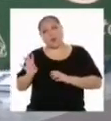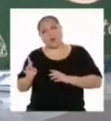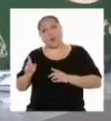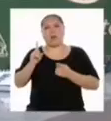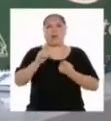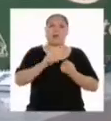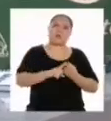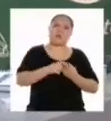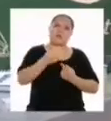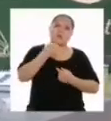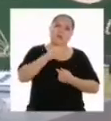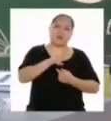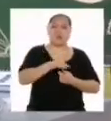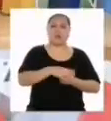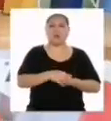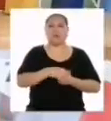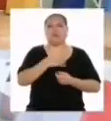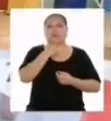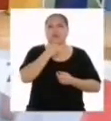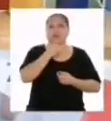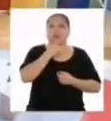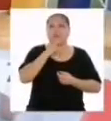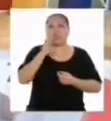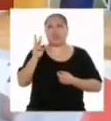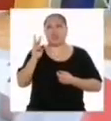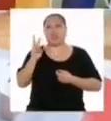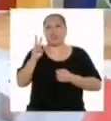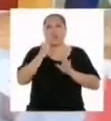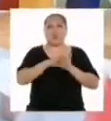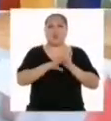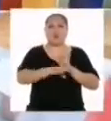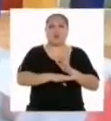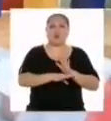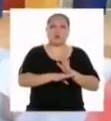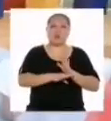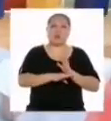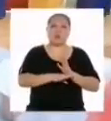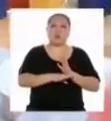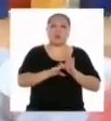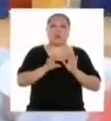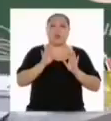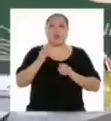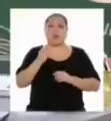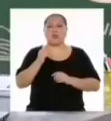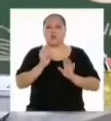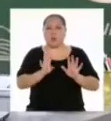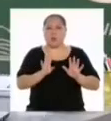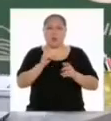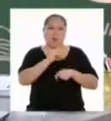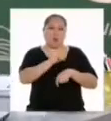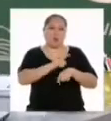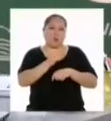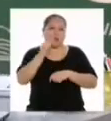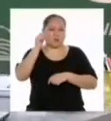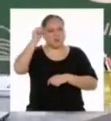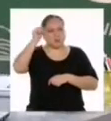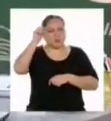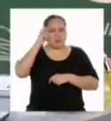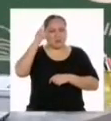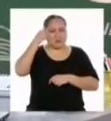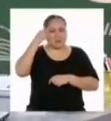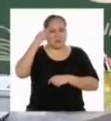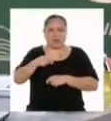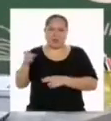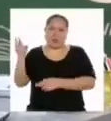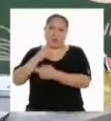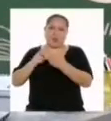horas. Yo creo que podrían ser de seis a menos de nueve horas contando el regreso. Genial. Muchas gracias por su